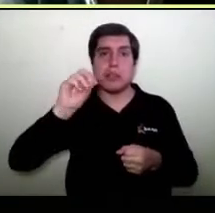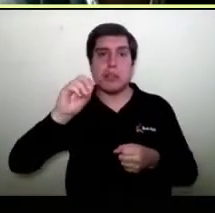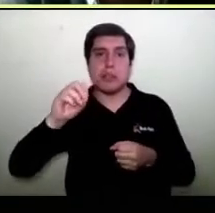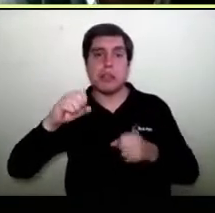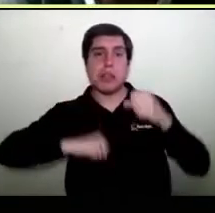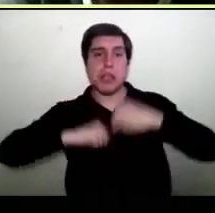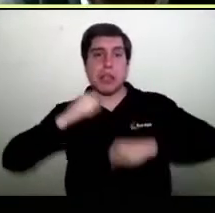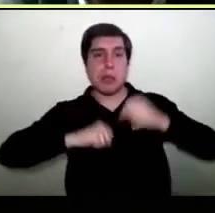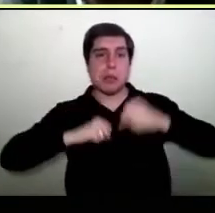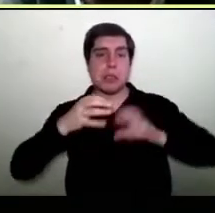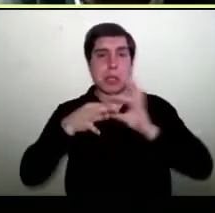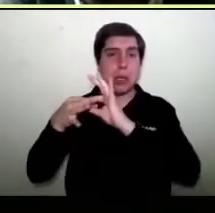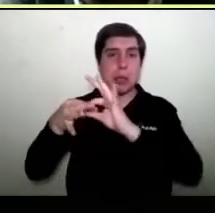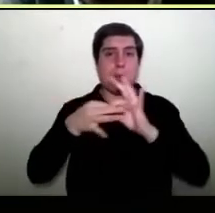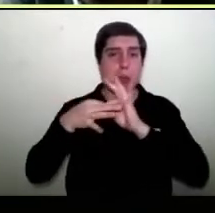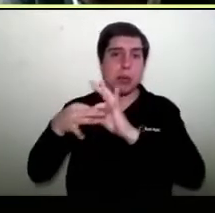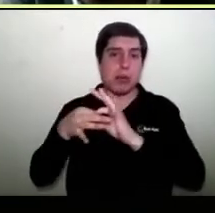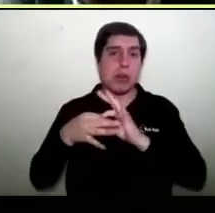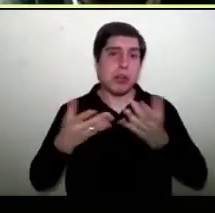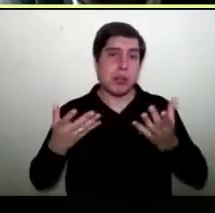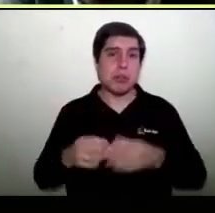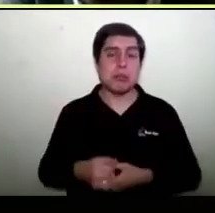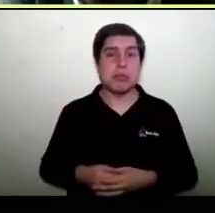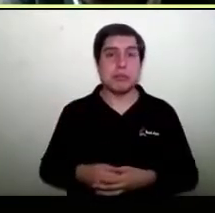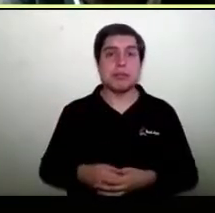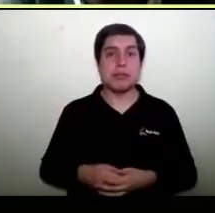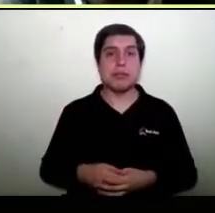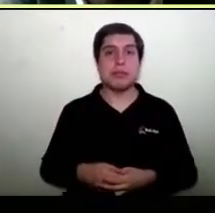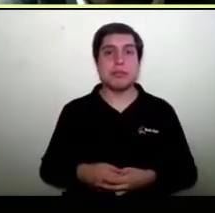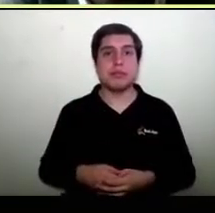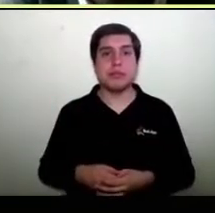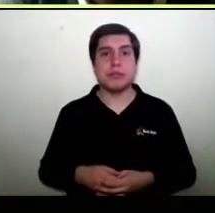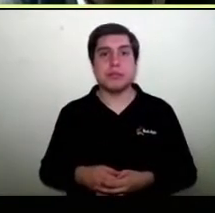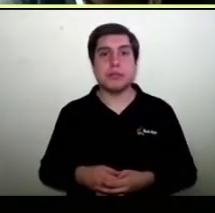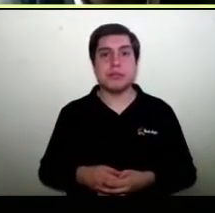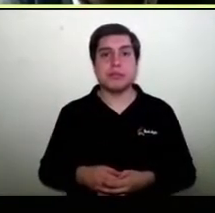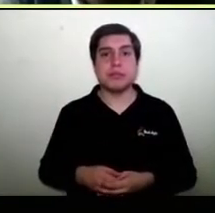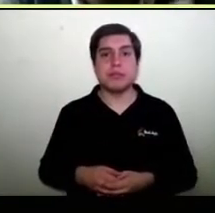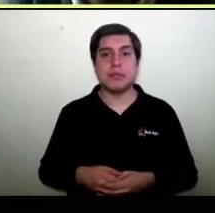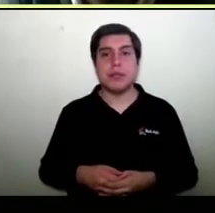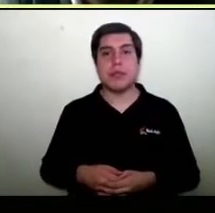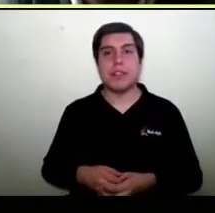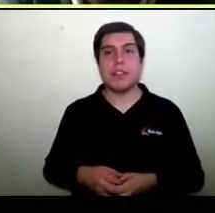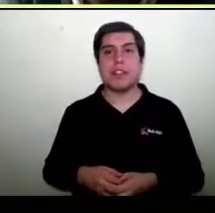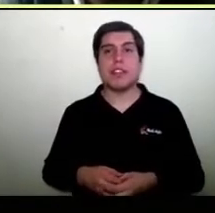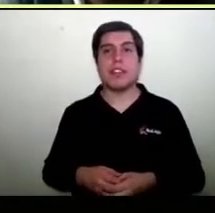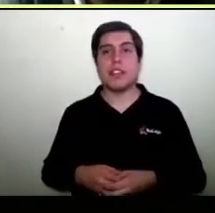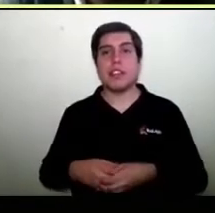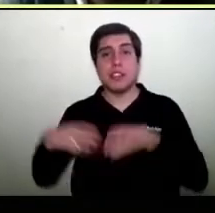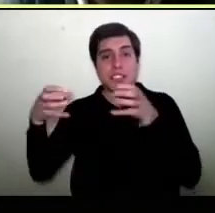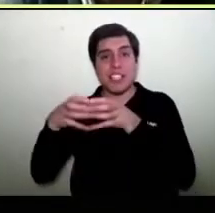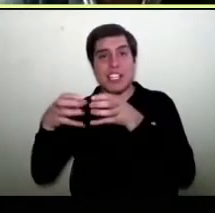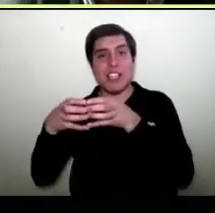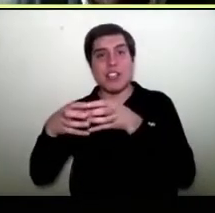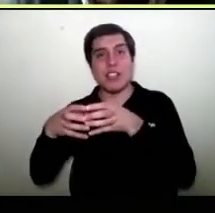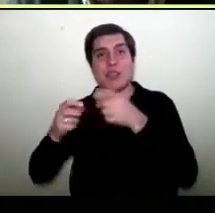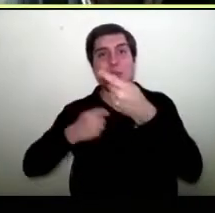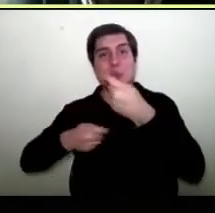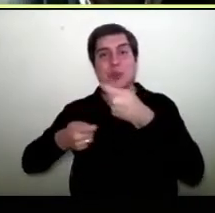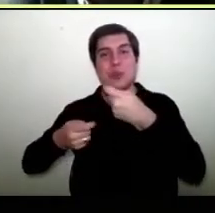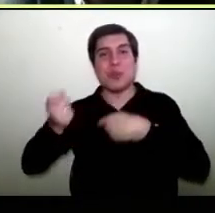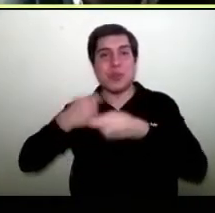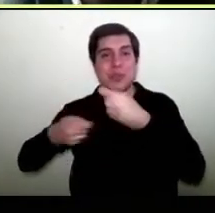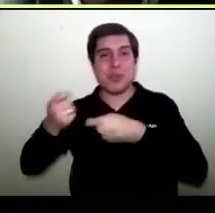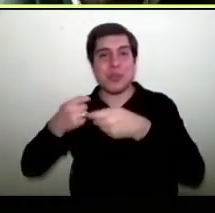y que en el fondo nos permite negociar con ellos. Entonces, cuando uno puede negociar grupalmente, eso te da